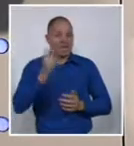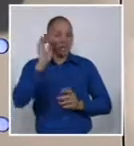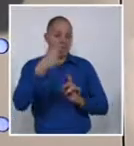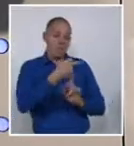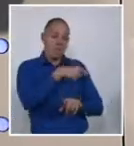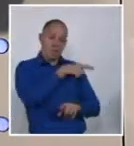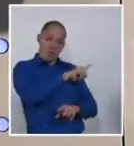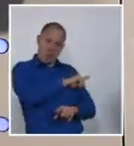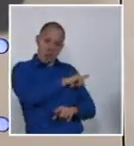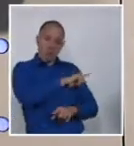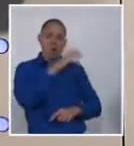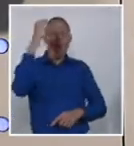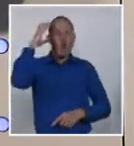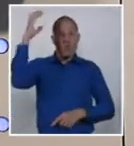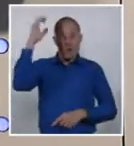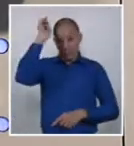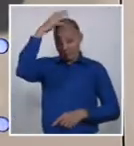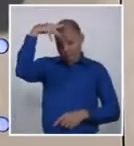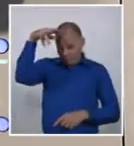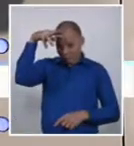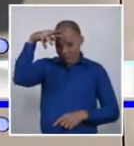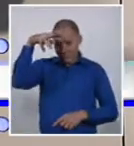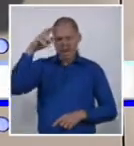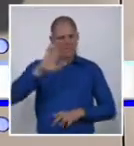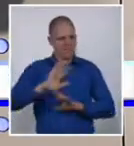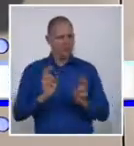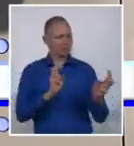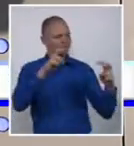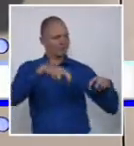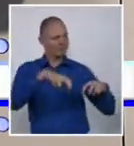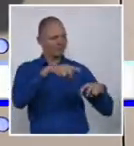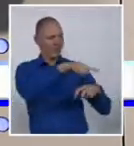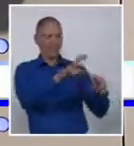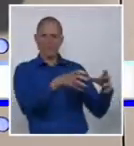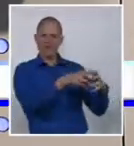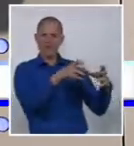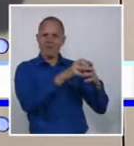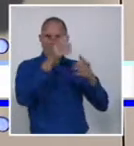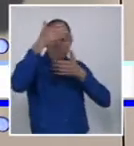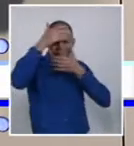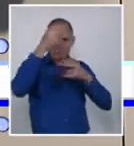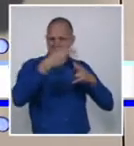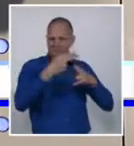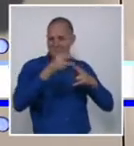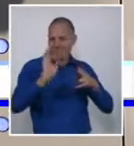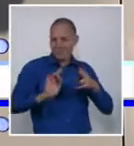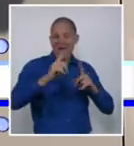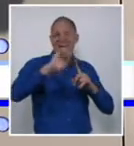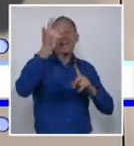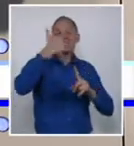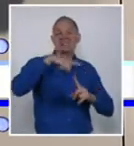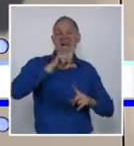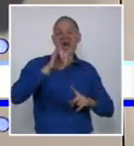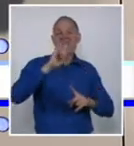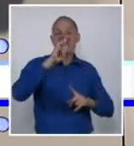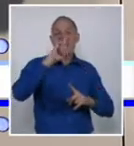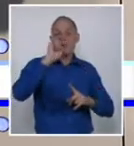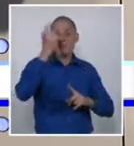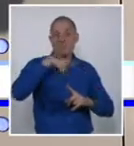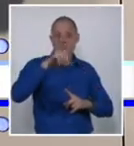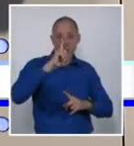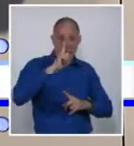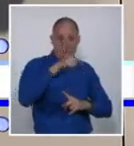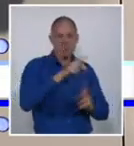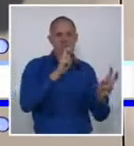cumplir. En ese documento se dice que además se mantendrán en suelo afganos unos 5.000 efectivos